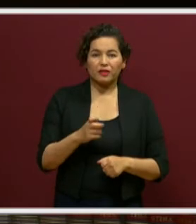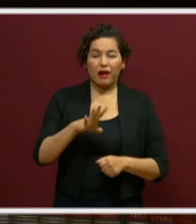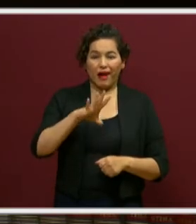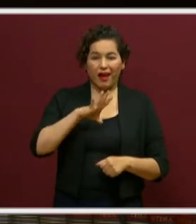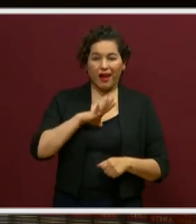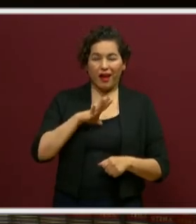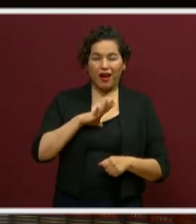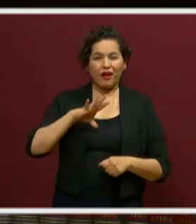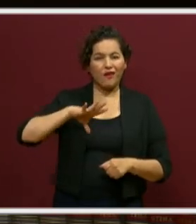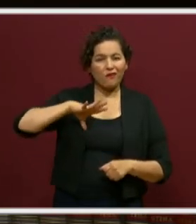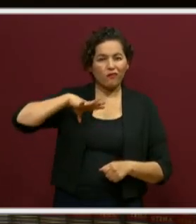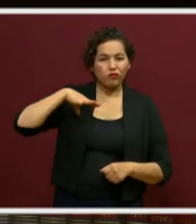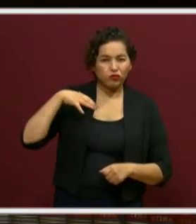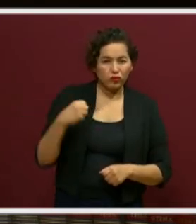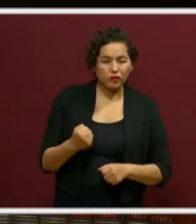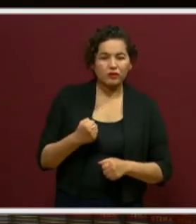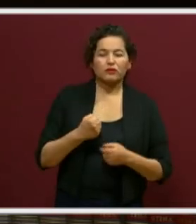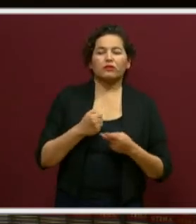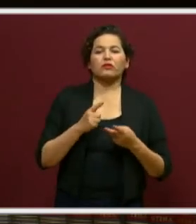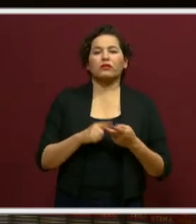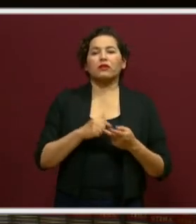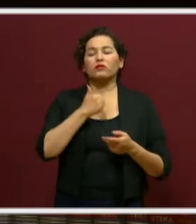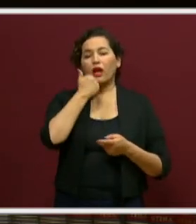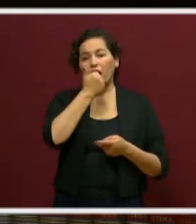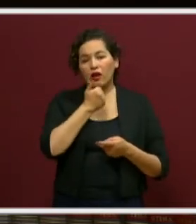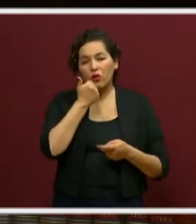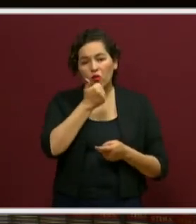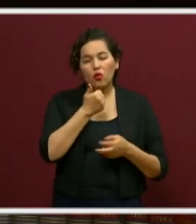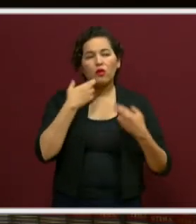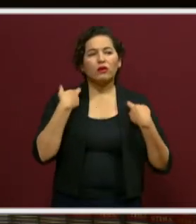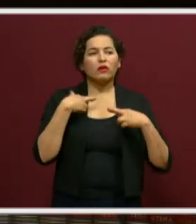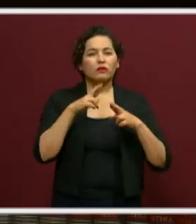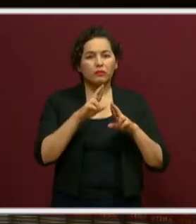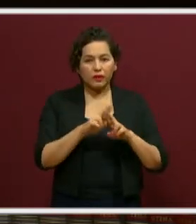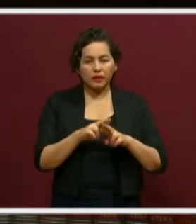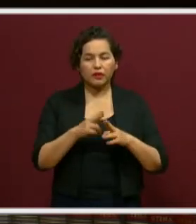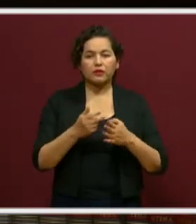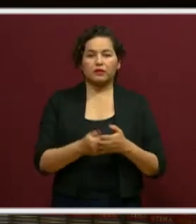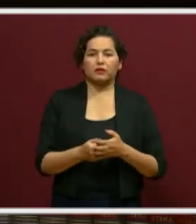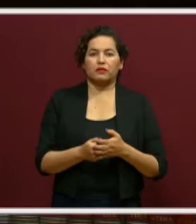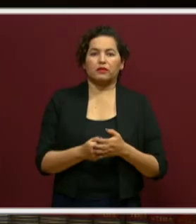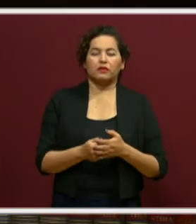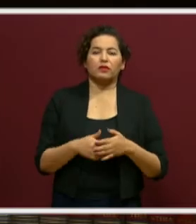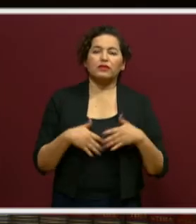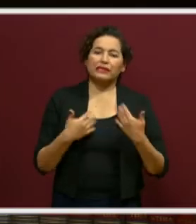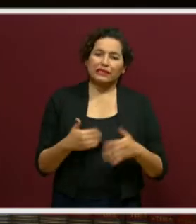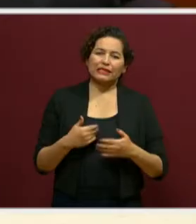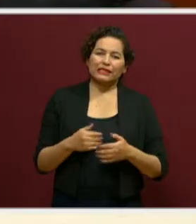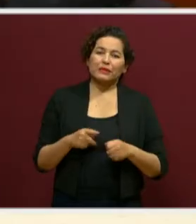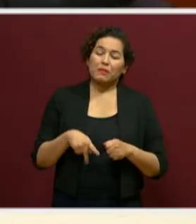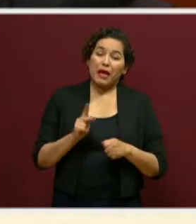maestros como de los alumnos, porque no obstante estas emociones lograron avanzar en sus aprendizajes. Así es. Estados